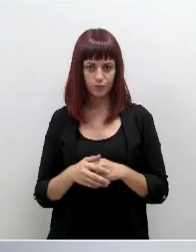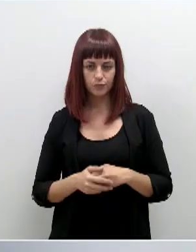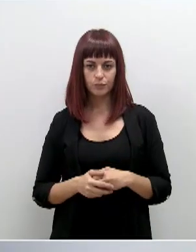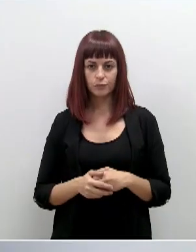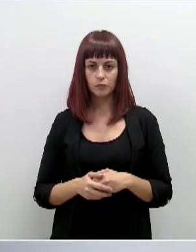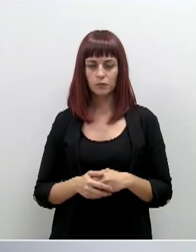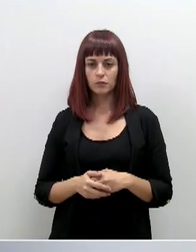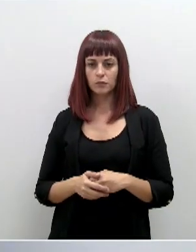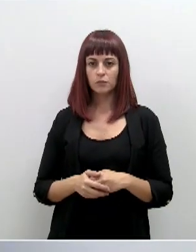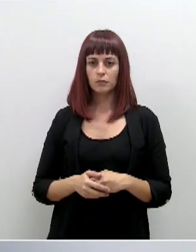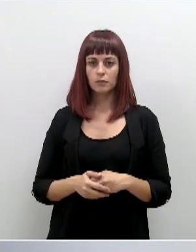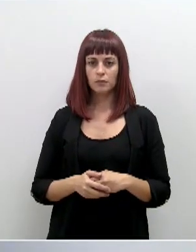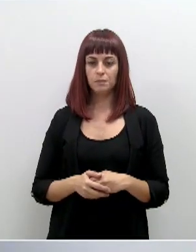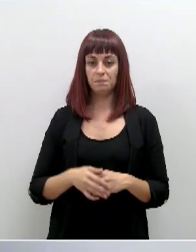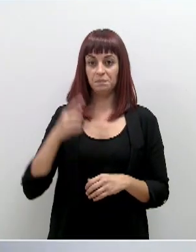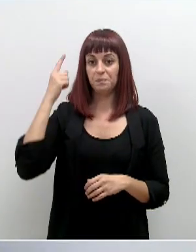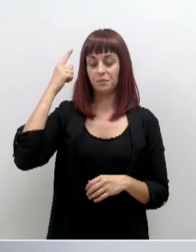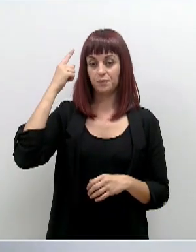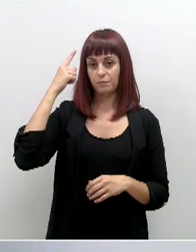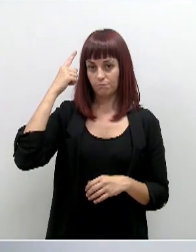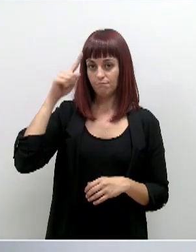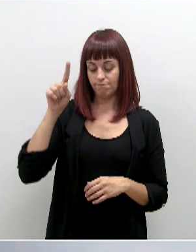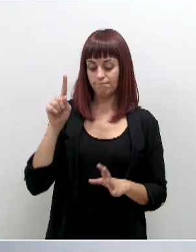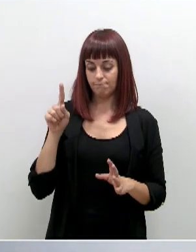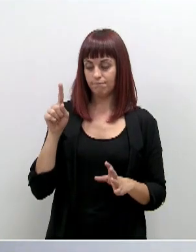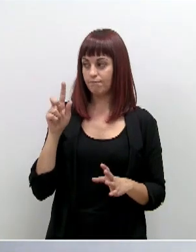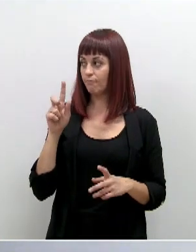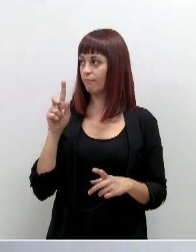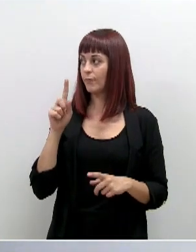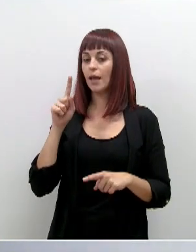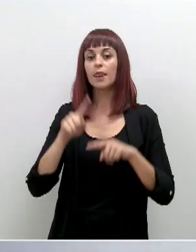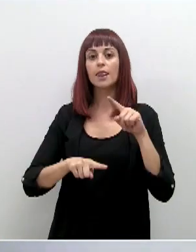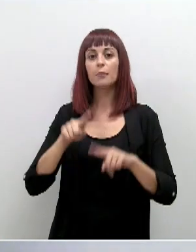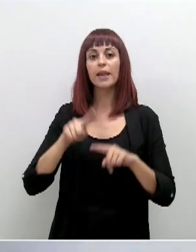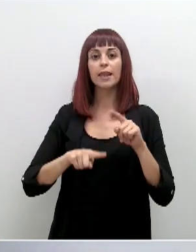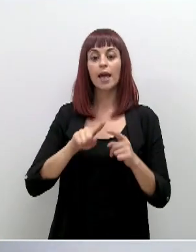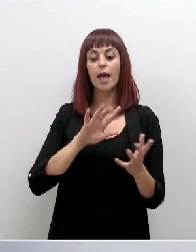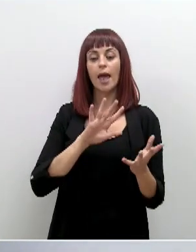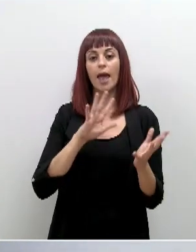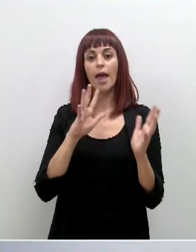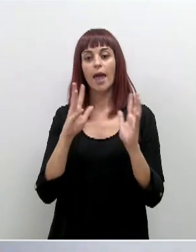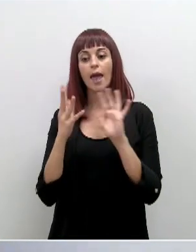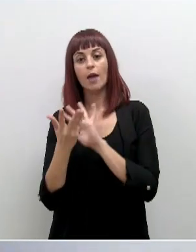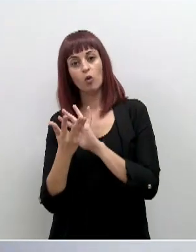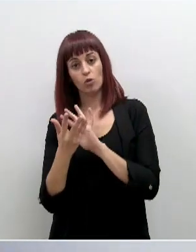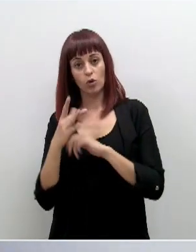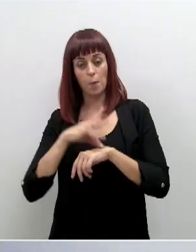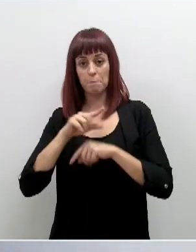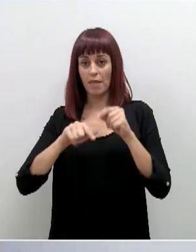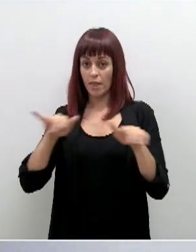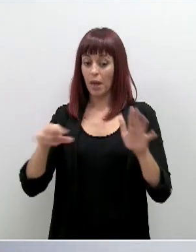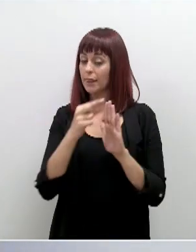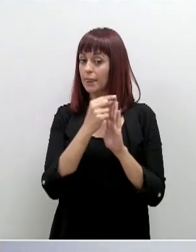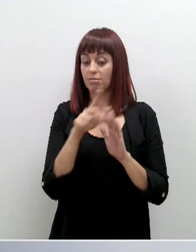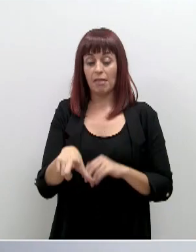Bueno, saben que en función de la evolución de la pandemia no descartamos ningún tipo de decisión.